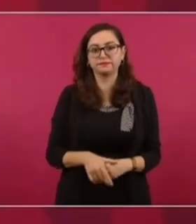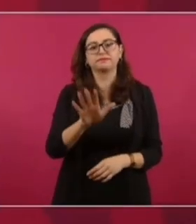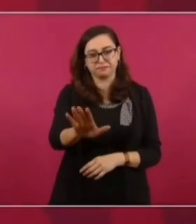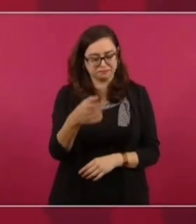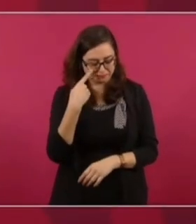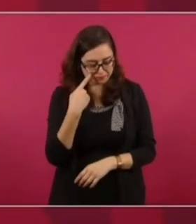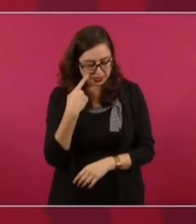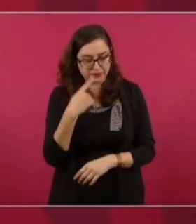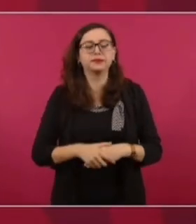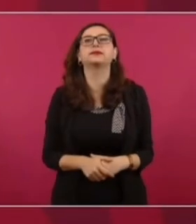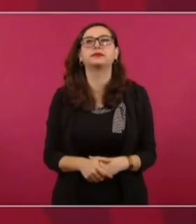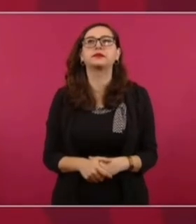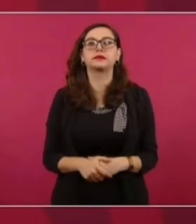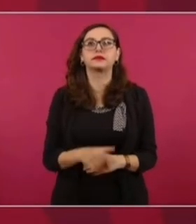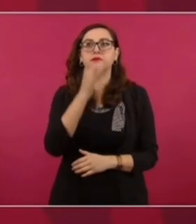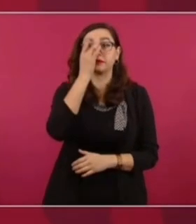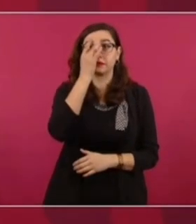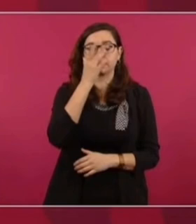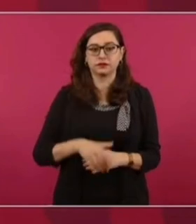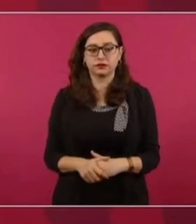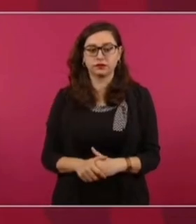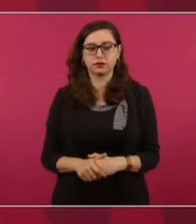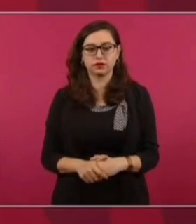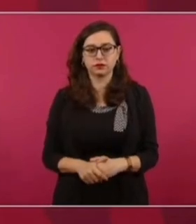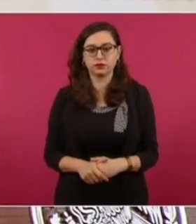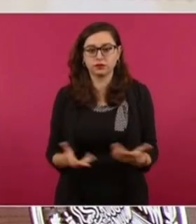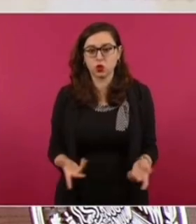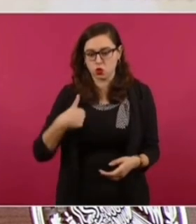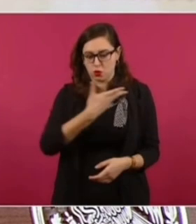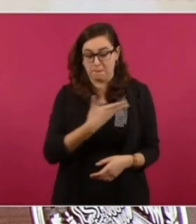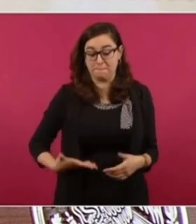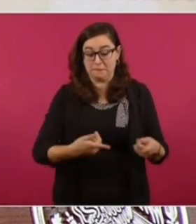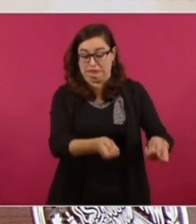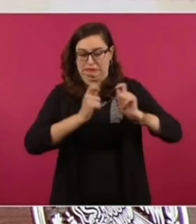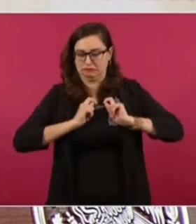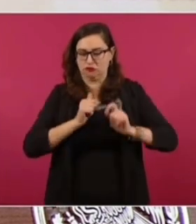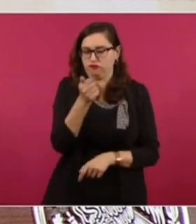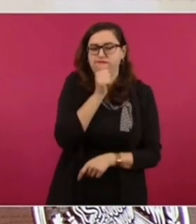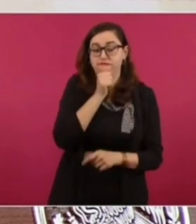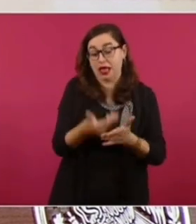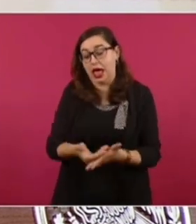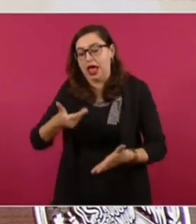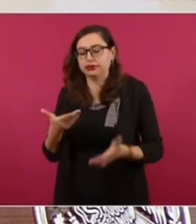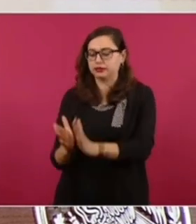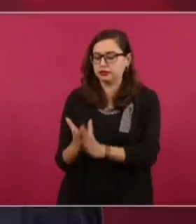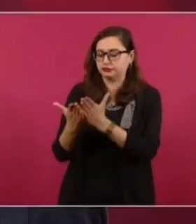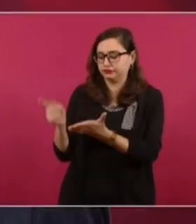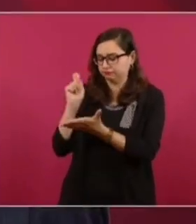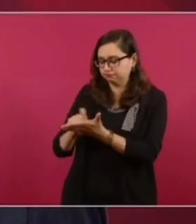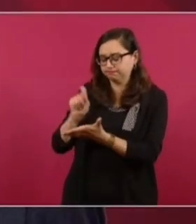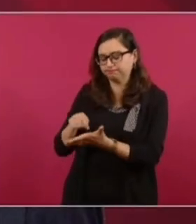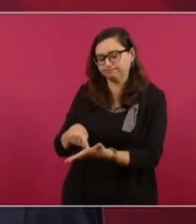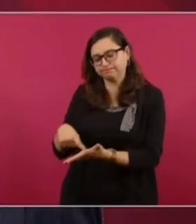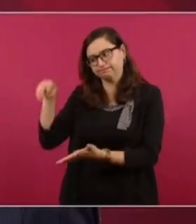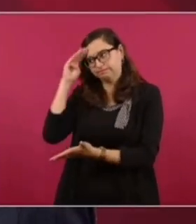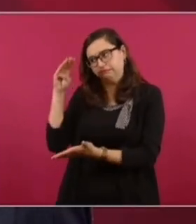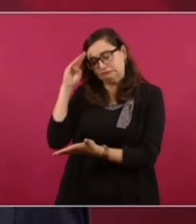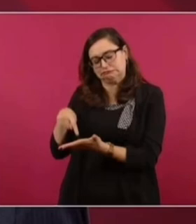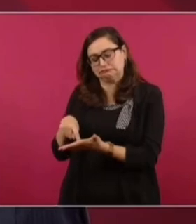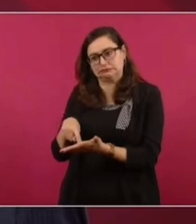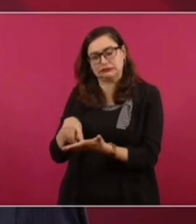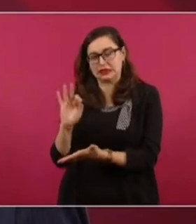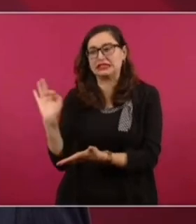escribí antes de llegar al gobierno, ya hablaba yo de la posibilidad de que el Ejército